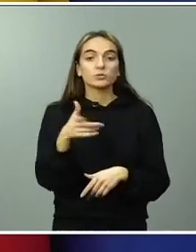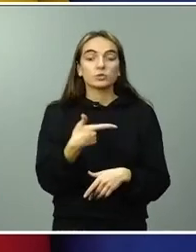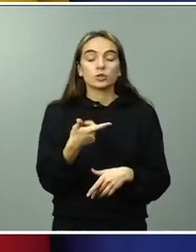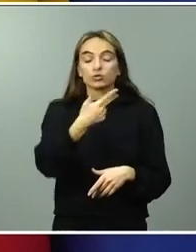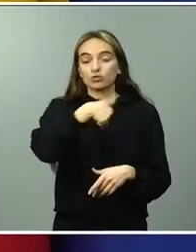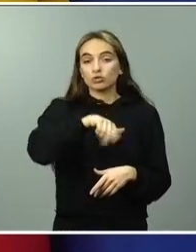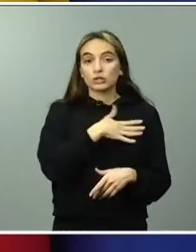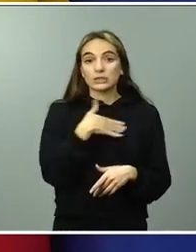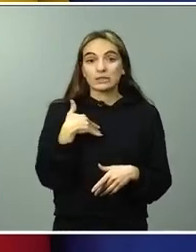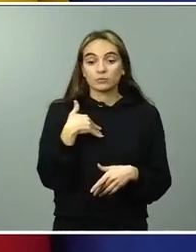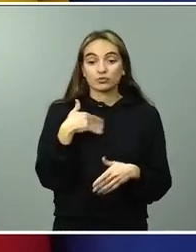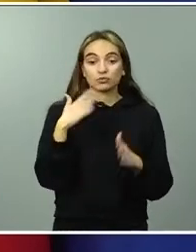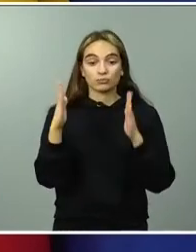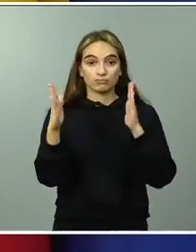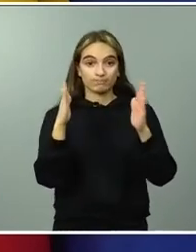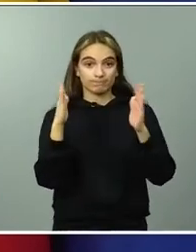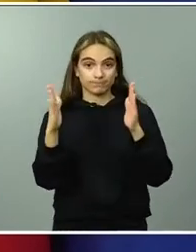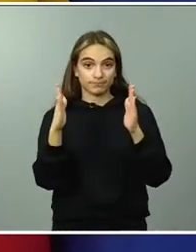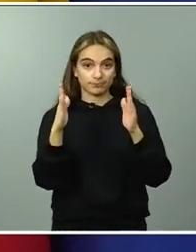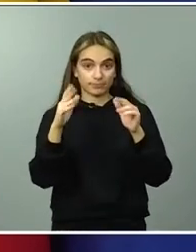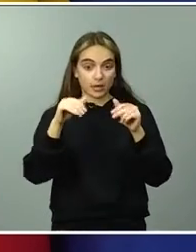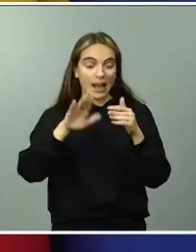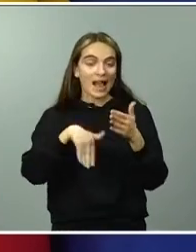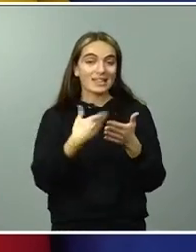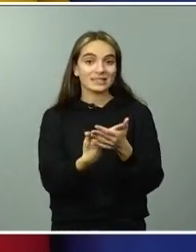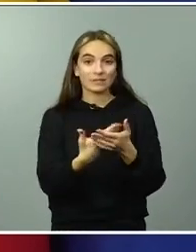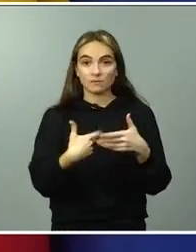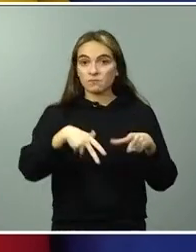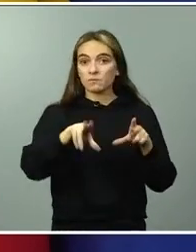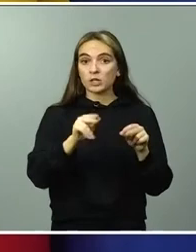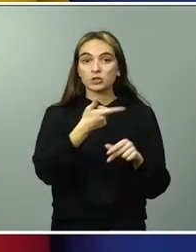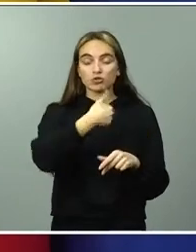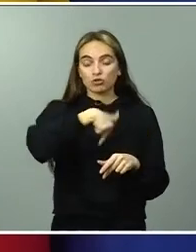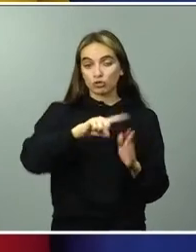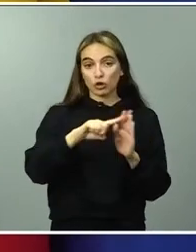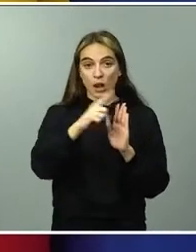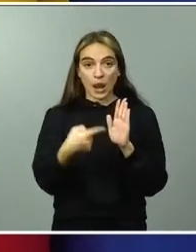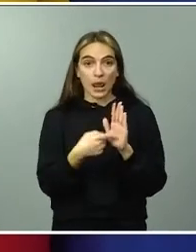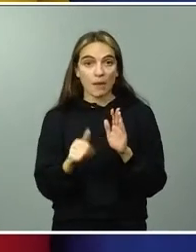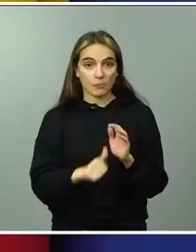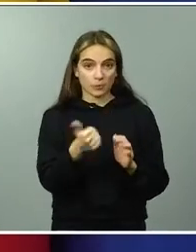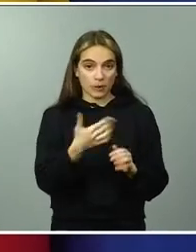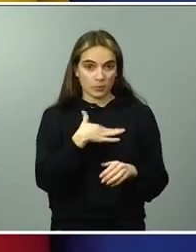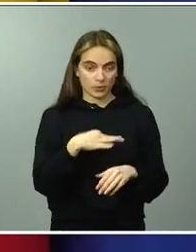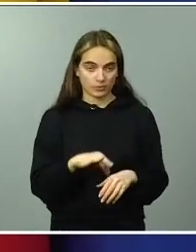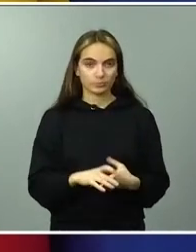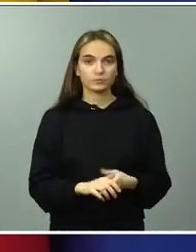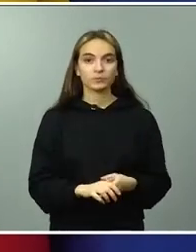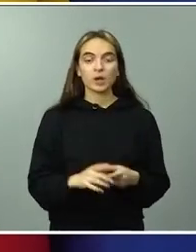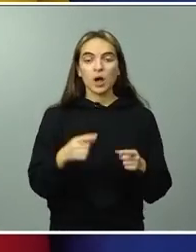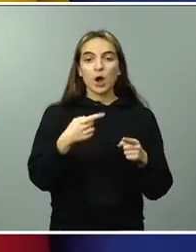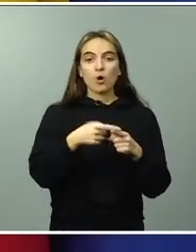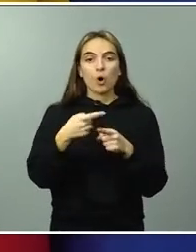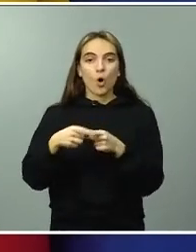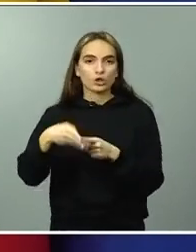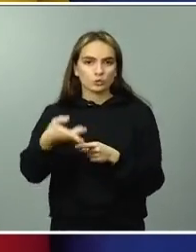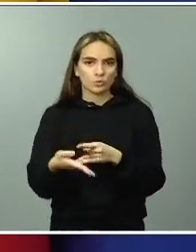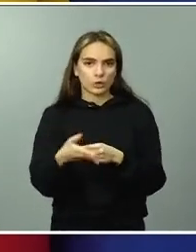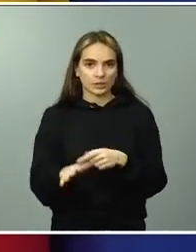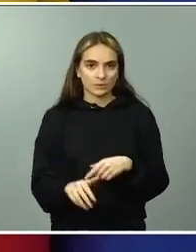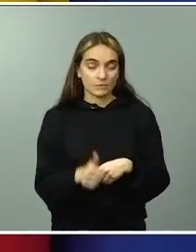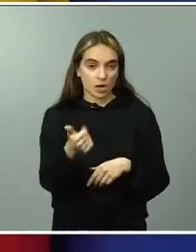legislatura podamos aprobar la ley. Los aspectos más relevantes que les quiero trasladar, además de una manera esquemática